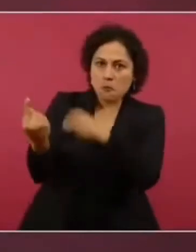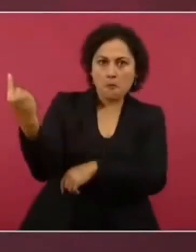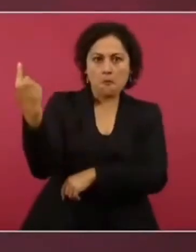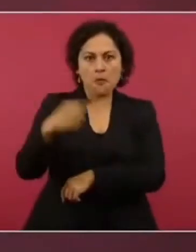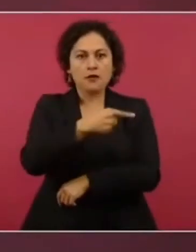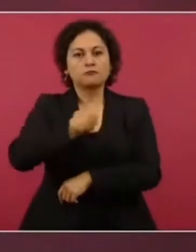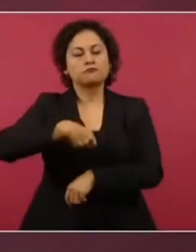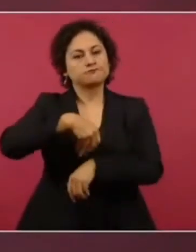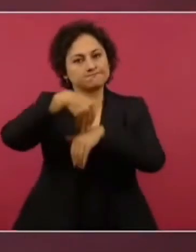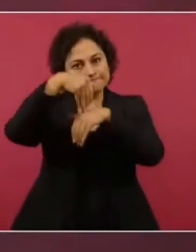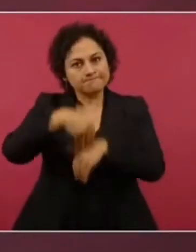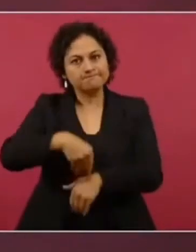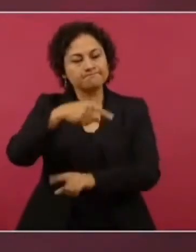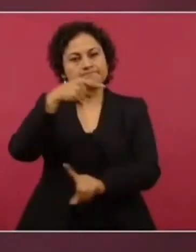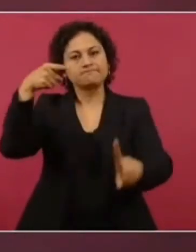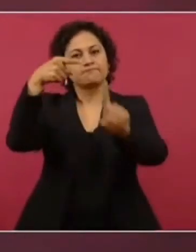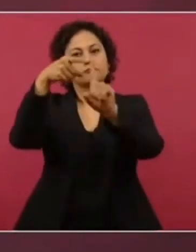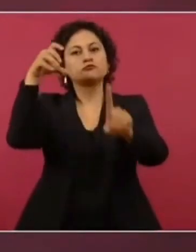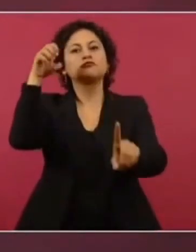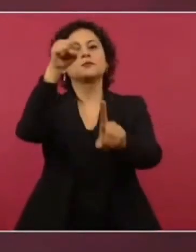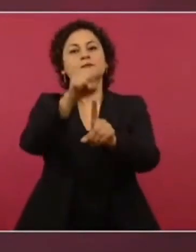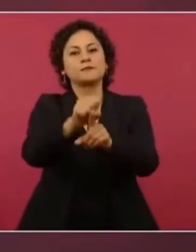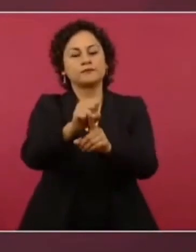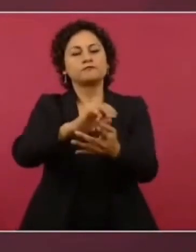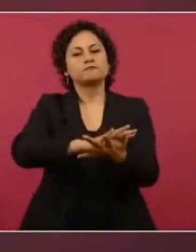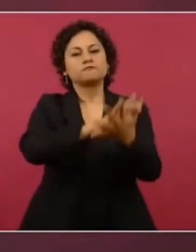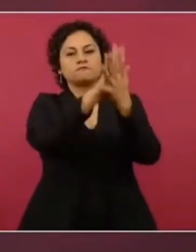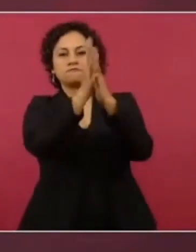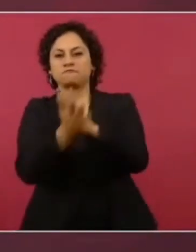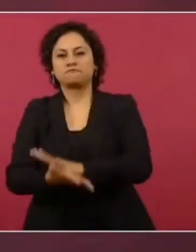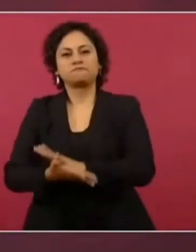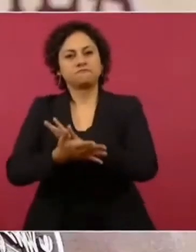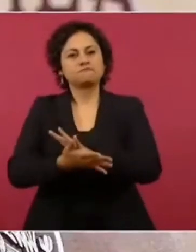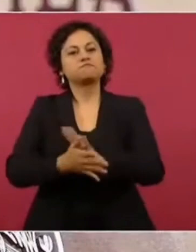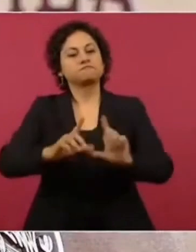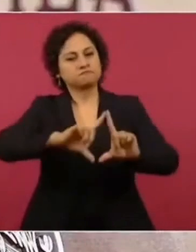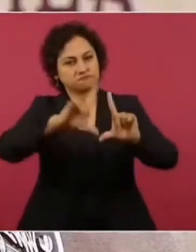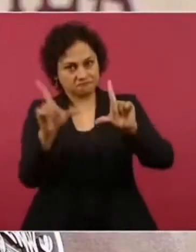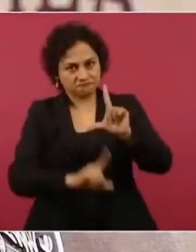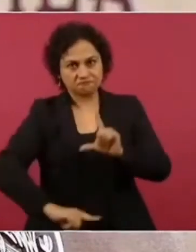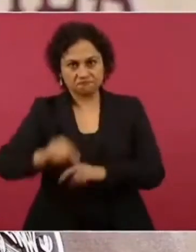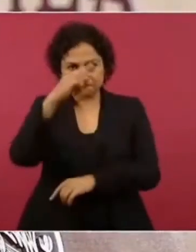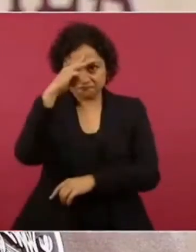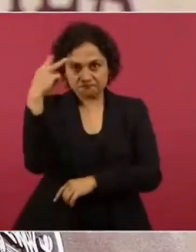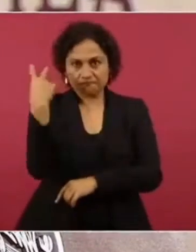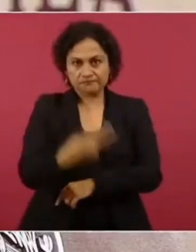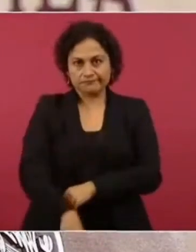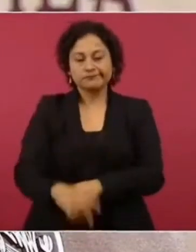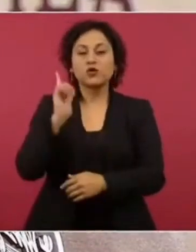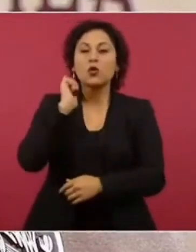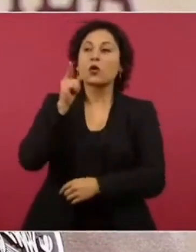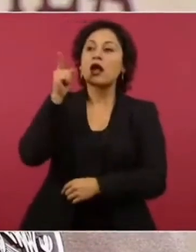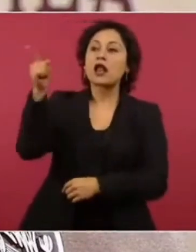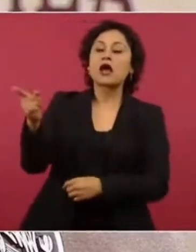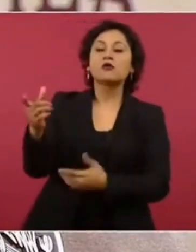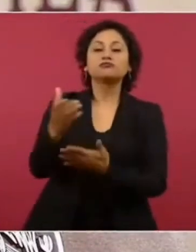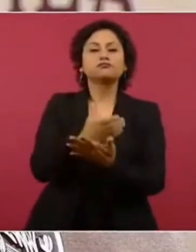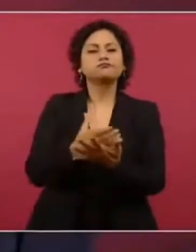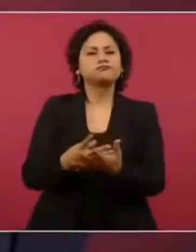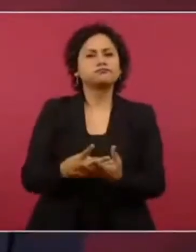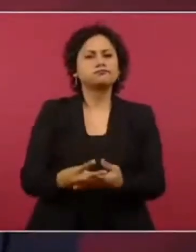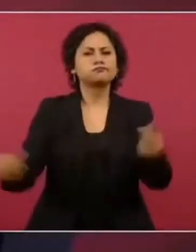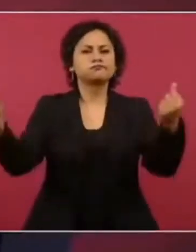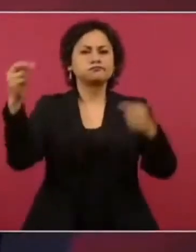transformación y el prospero de nuestro país. Le deseamos pronta recuperación. Sabemos que tenemos presidente